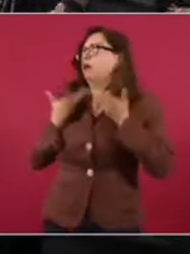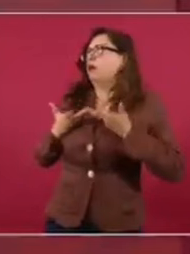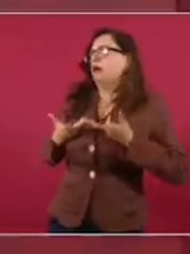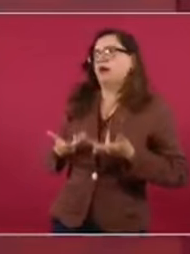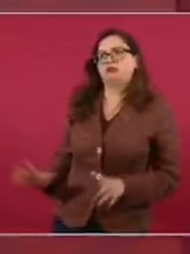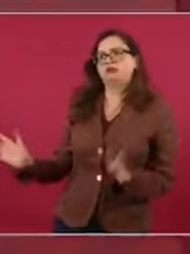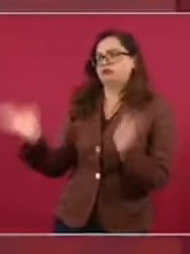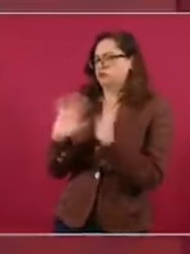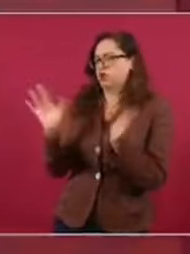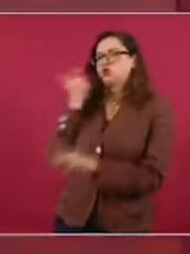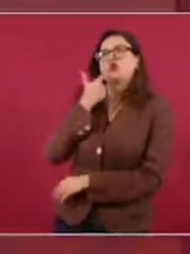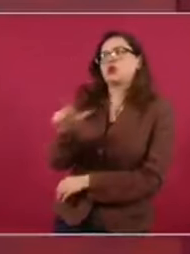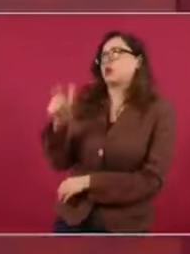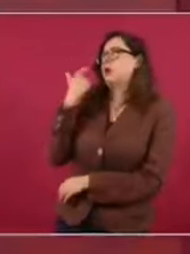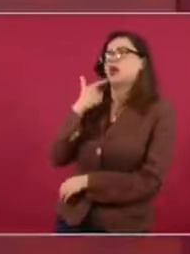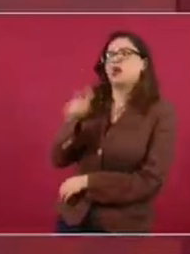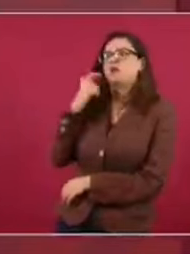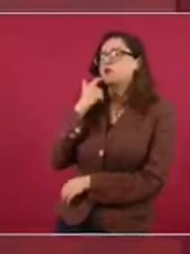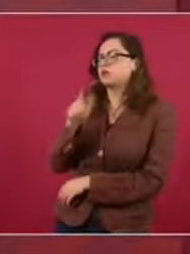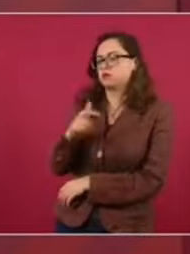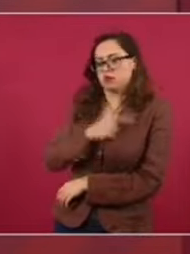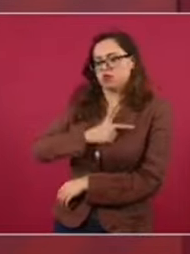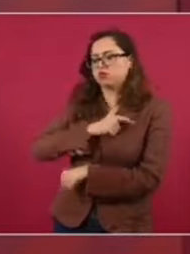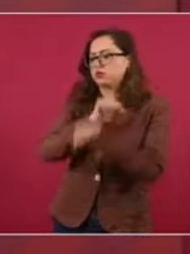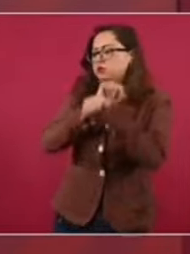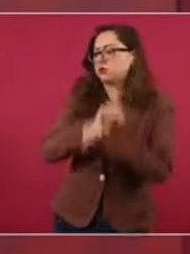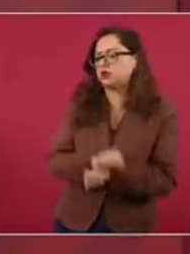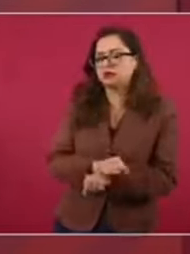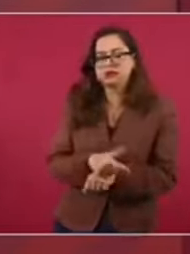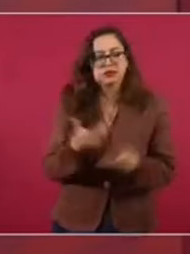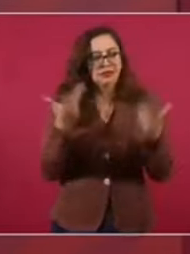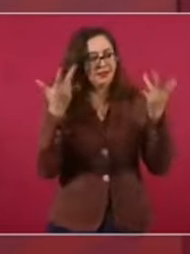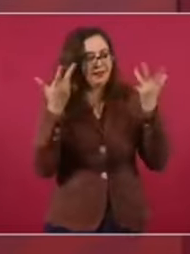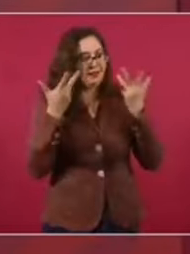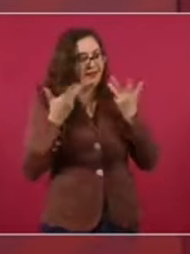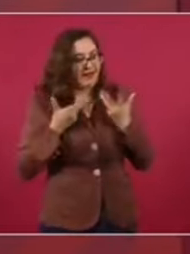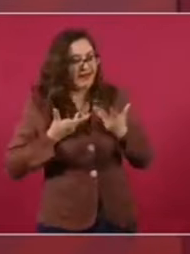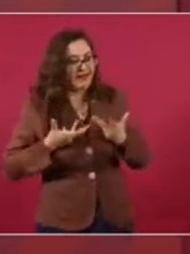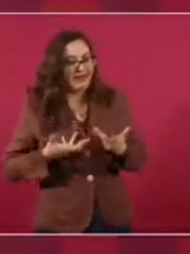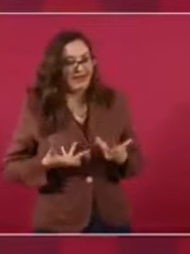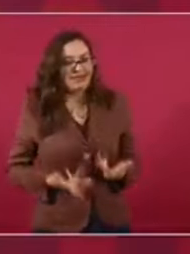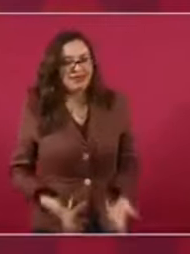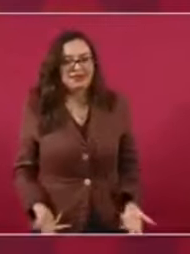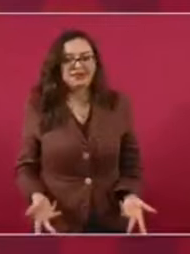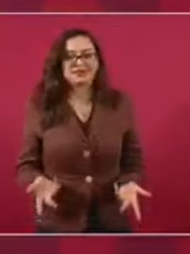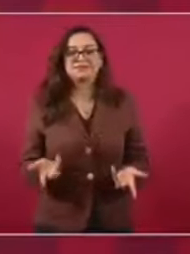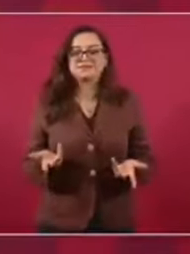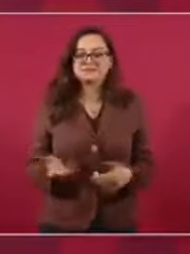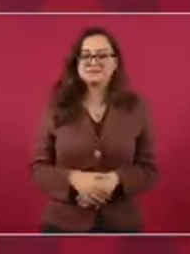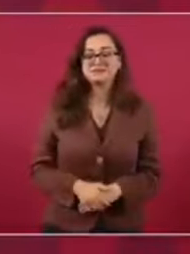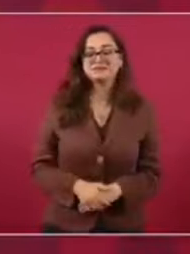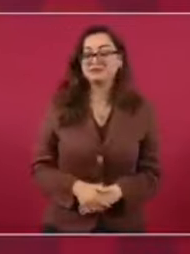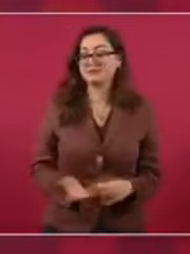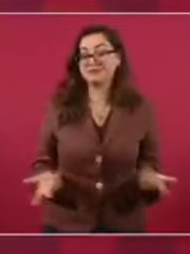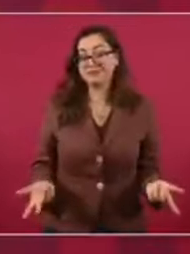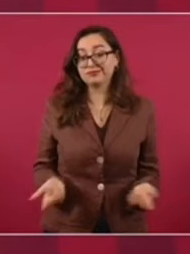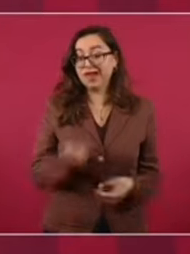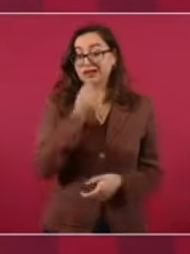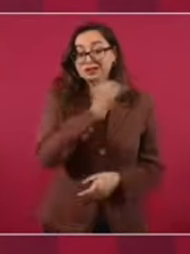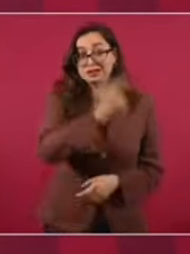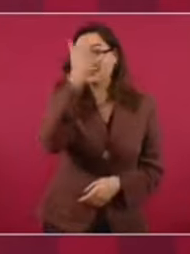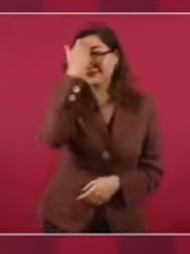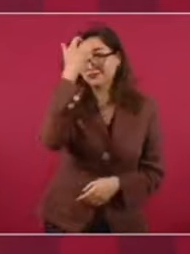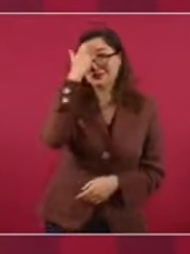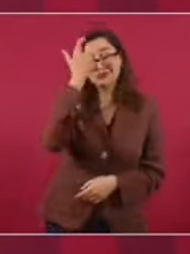o, cuando, se obtuvo, independencia, al cura, al cura Hidalgo, al cura Hidalgo,